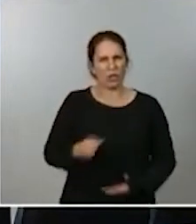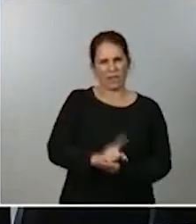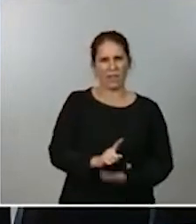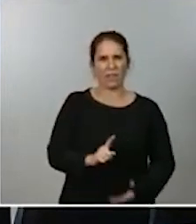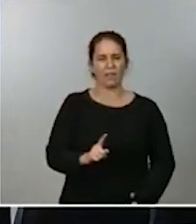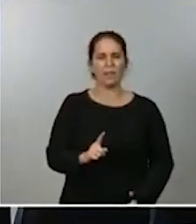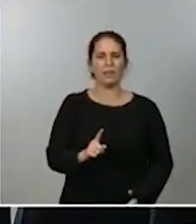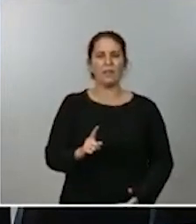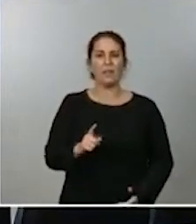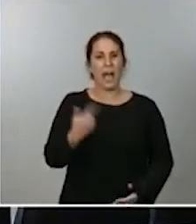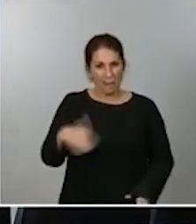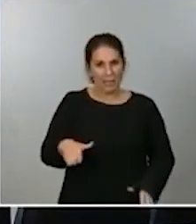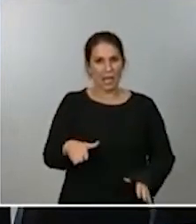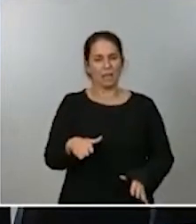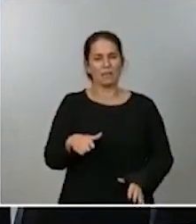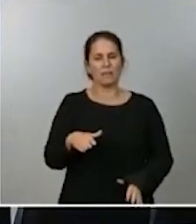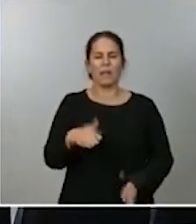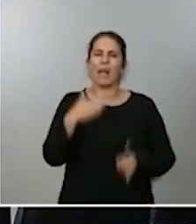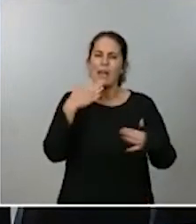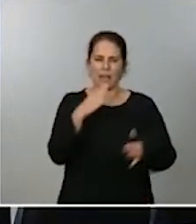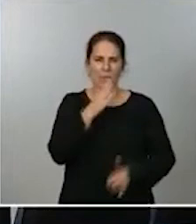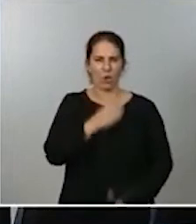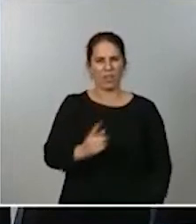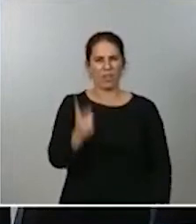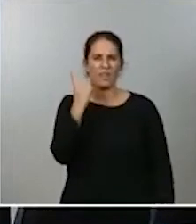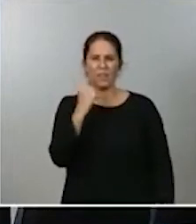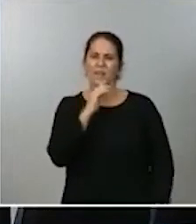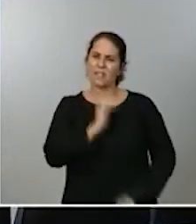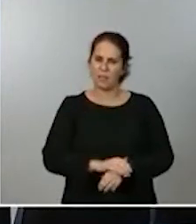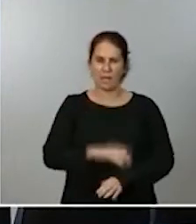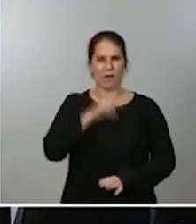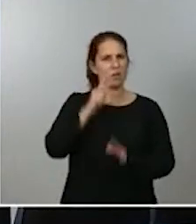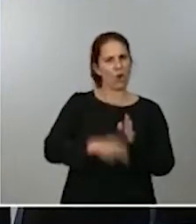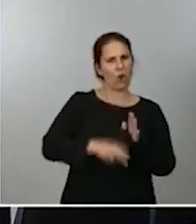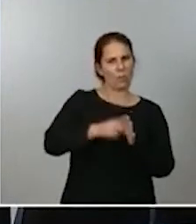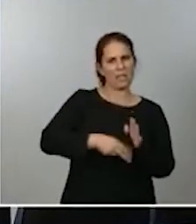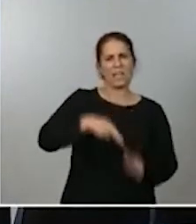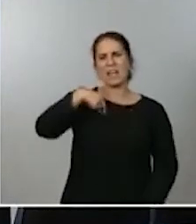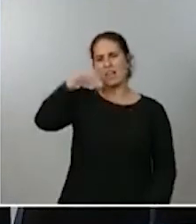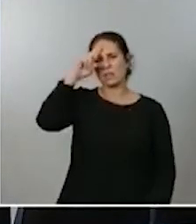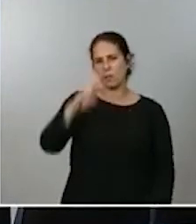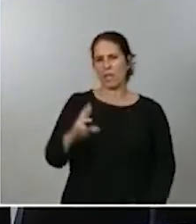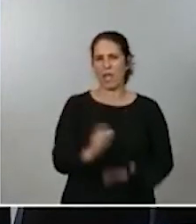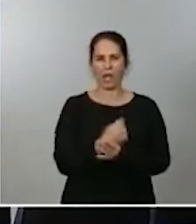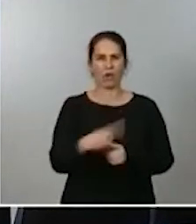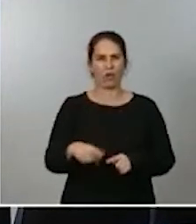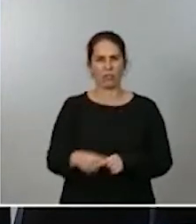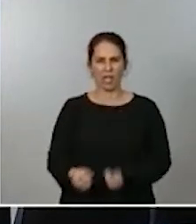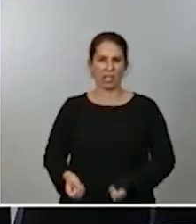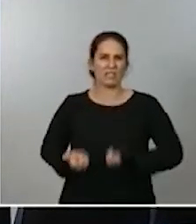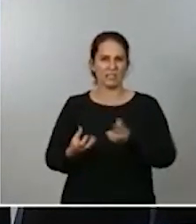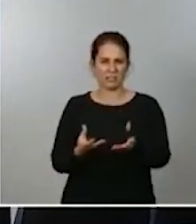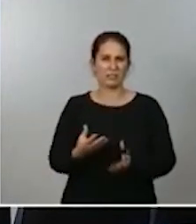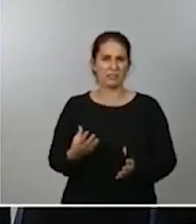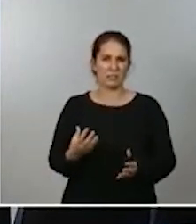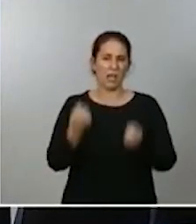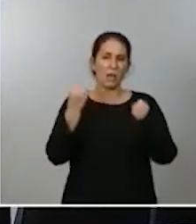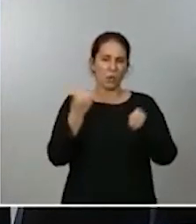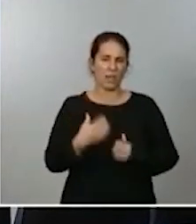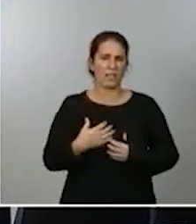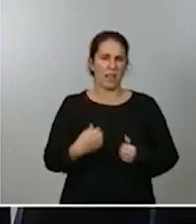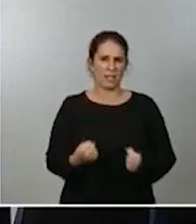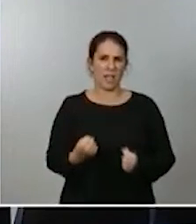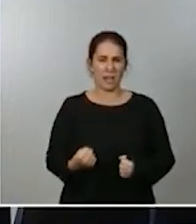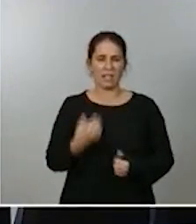disciplina en el cumplimiento de las normas que respeten lo que se plantea por parte de las autoridades sanitarias porque estamos